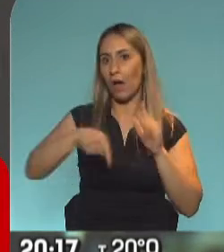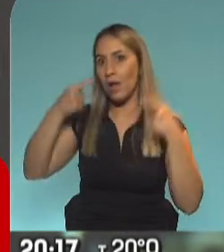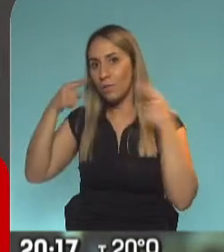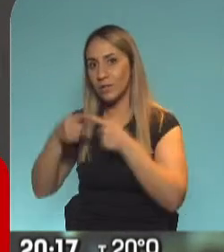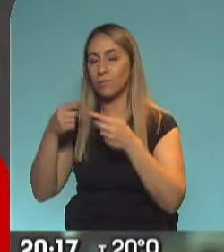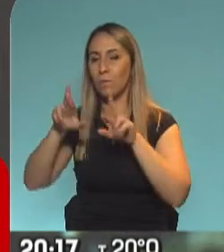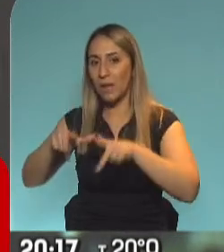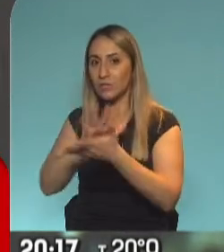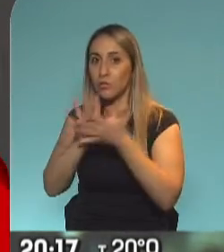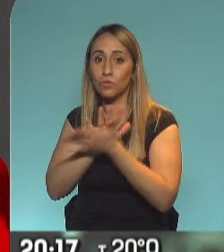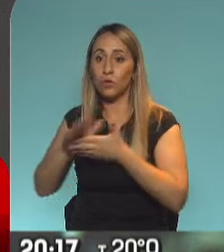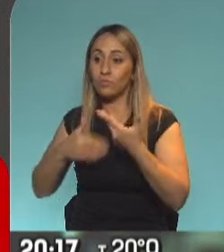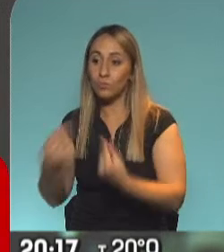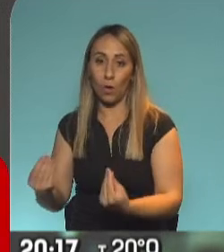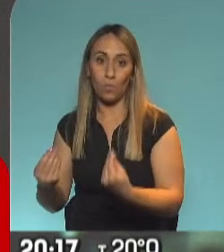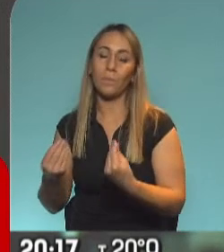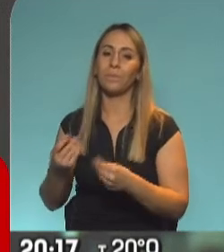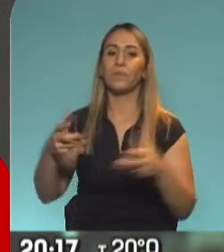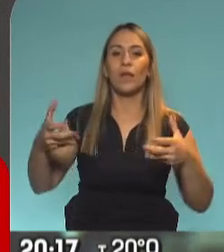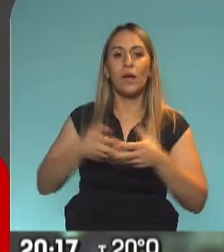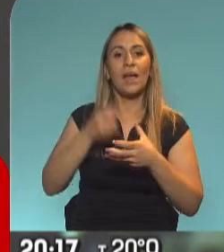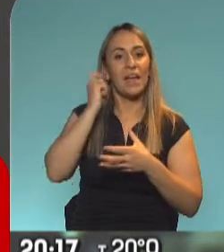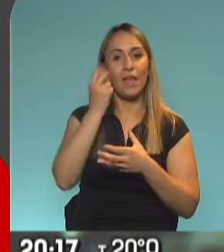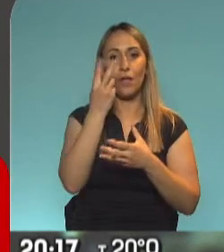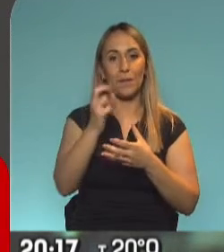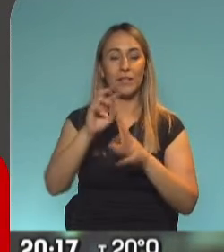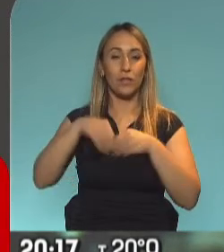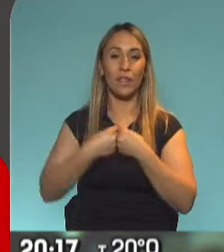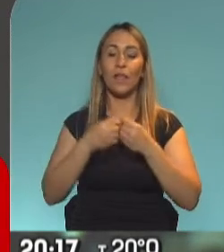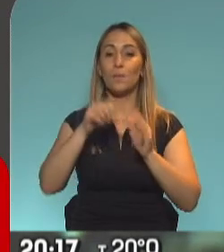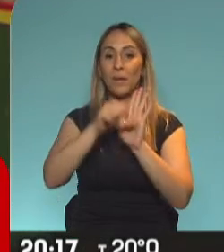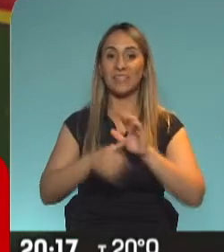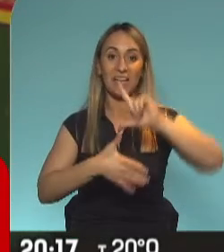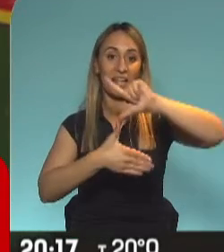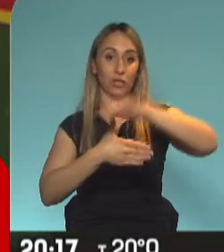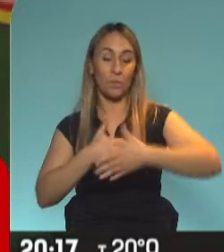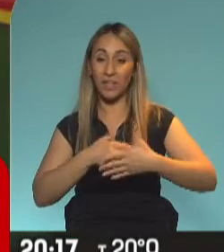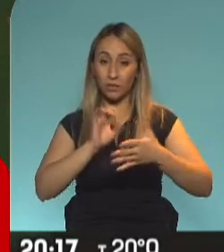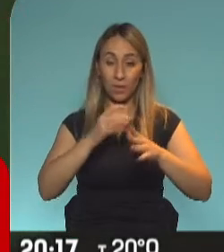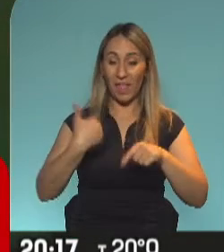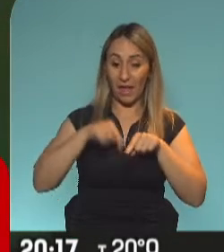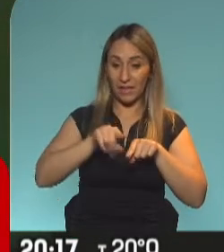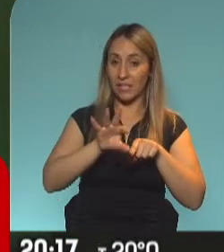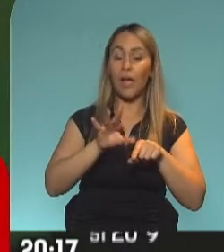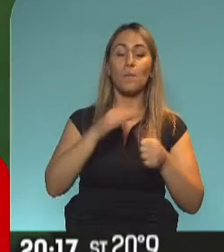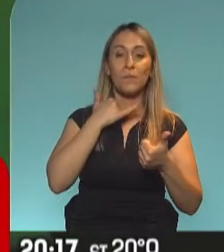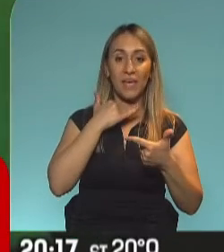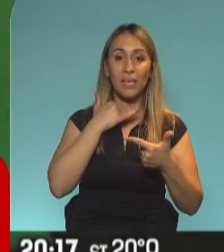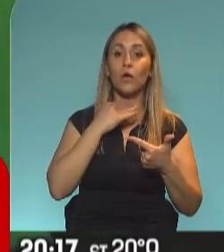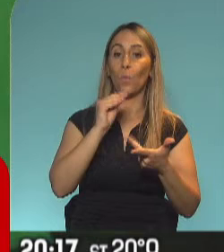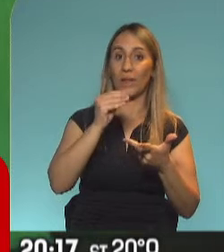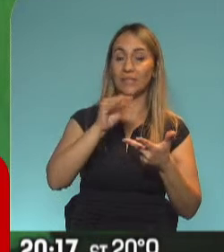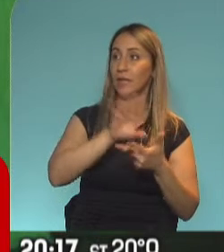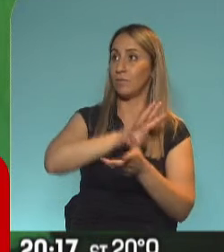esta situación. Recordemos que el G20, si hablamos de los países de Latinoamérica, solamente lo integra Argentina, México y Brasil